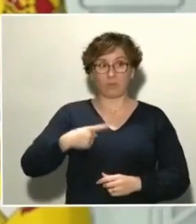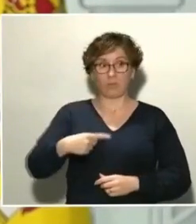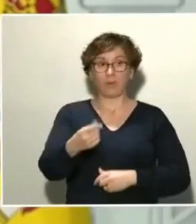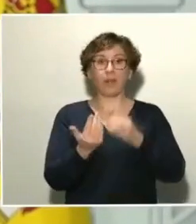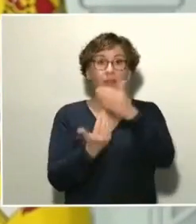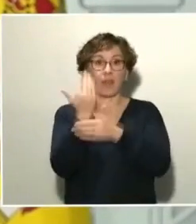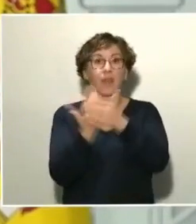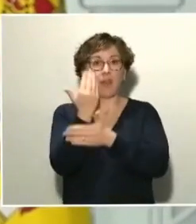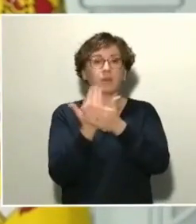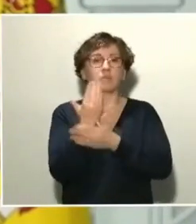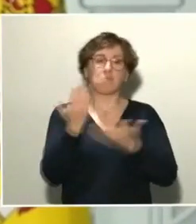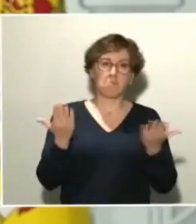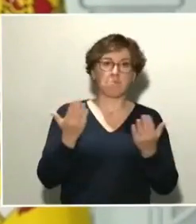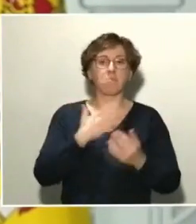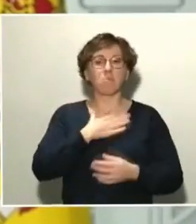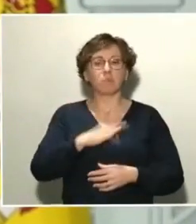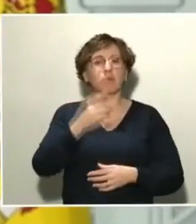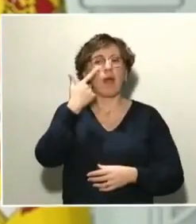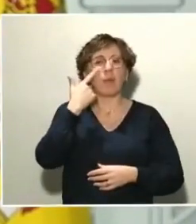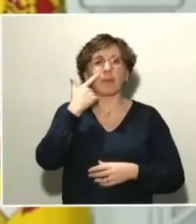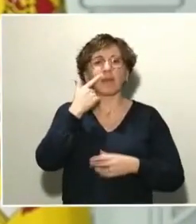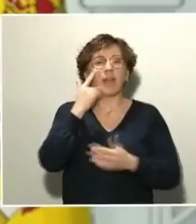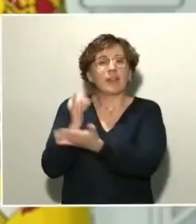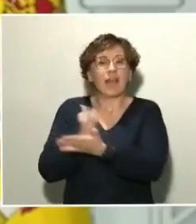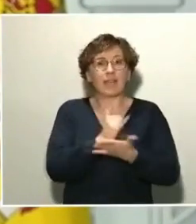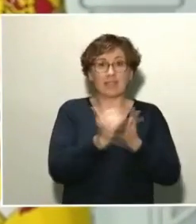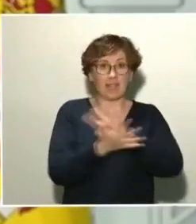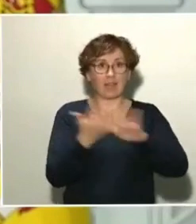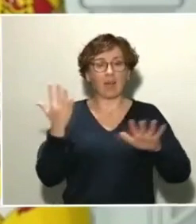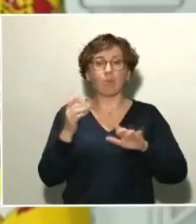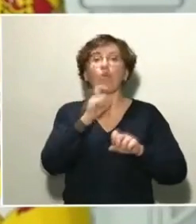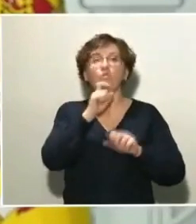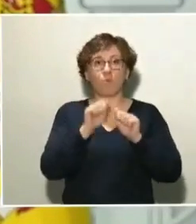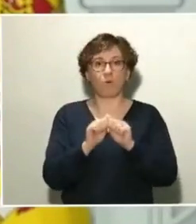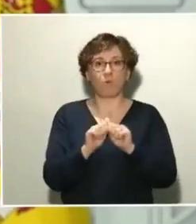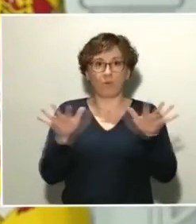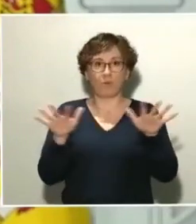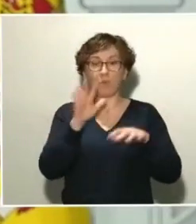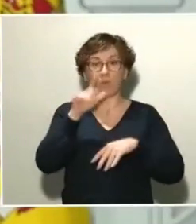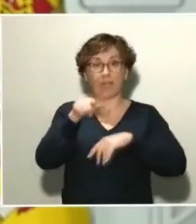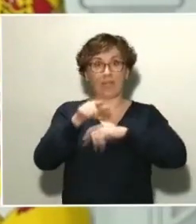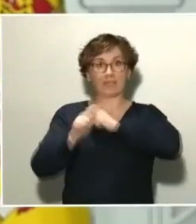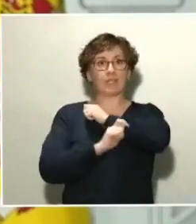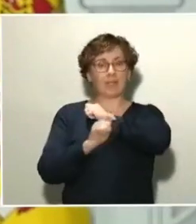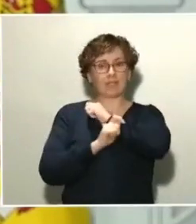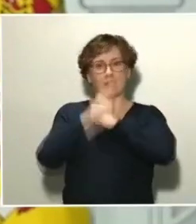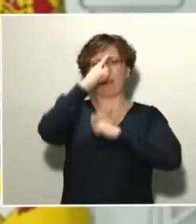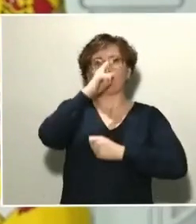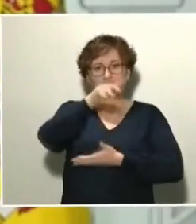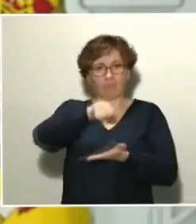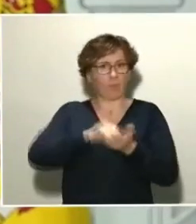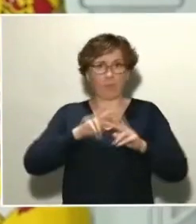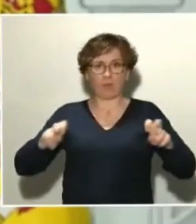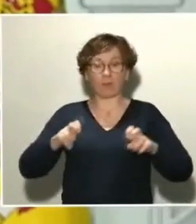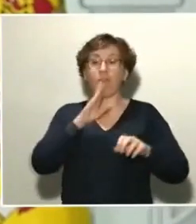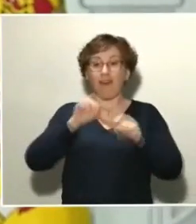despliega la elaboración de todos estos test rápidos. Es una estrategia que desde el principio hemos tenido muy presente y que va a complementar todos los trabajos que estamos haciendo